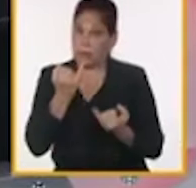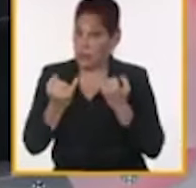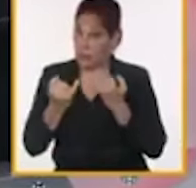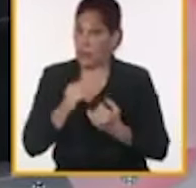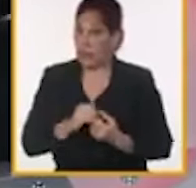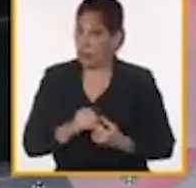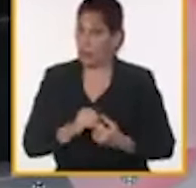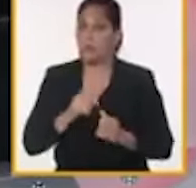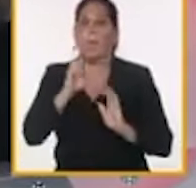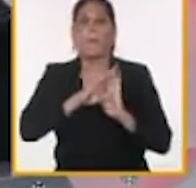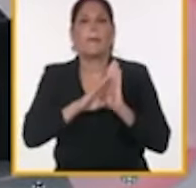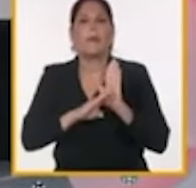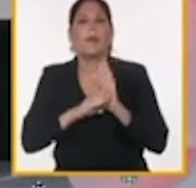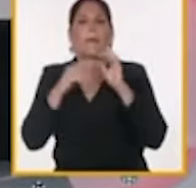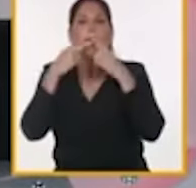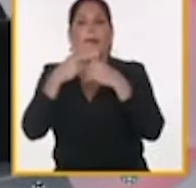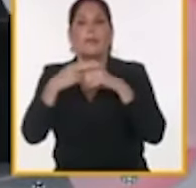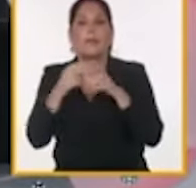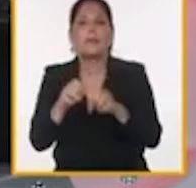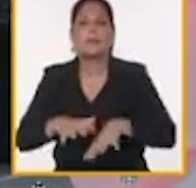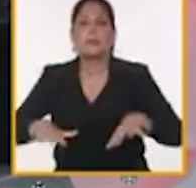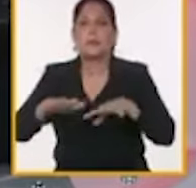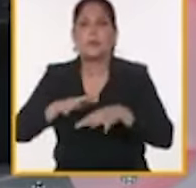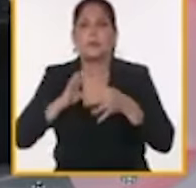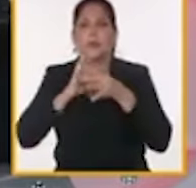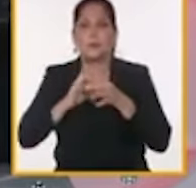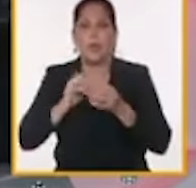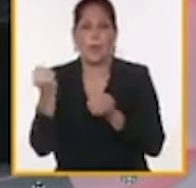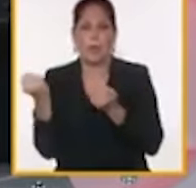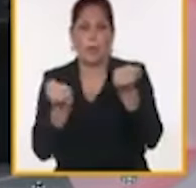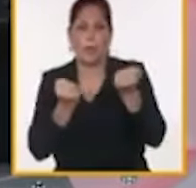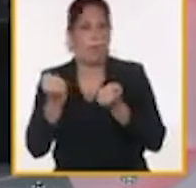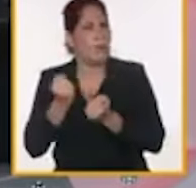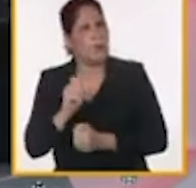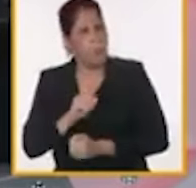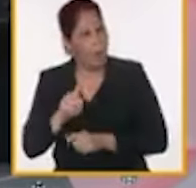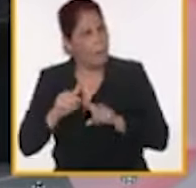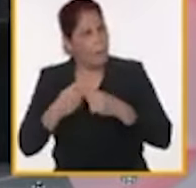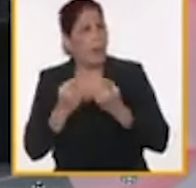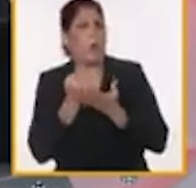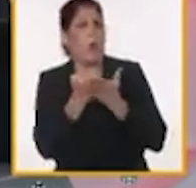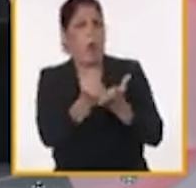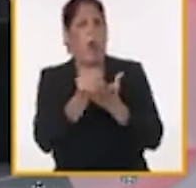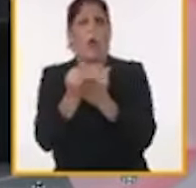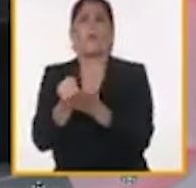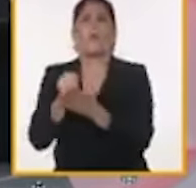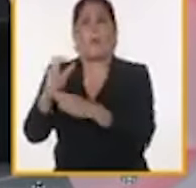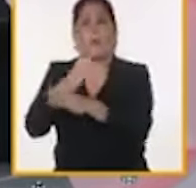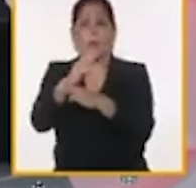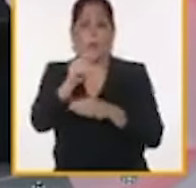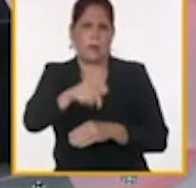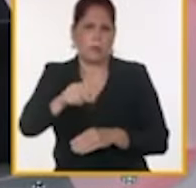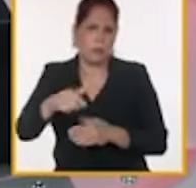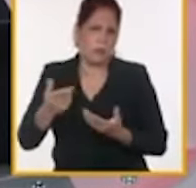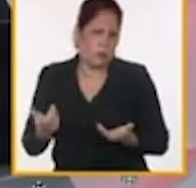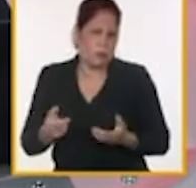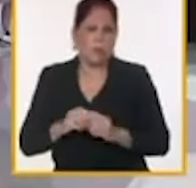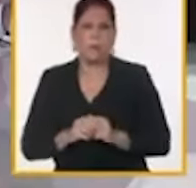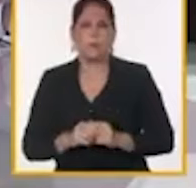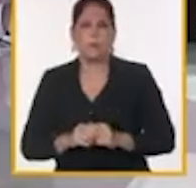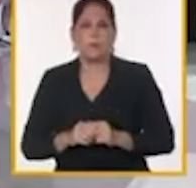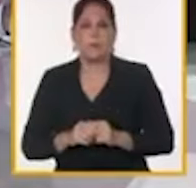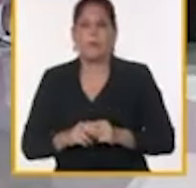que vamos a decir, van a resolver todo el problema del transporte en Cuba, que es muy complejo, pero por lo menos sí, es un granito de arena, va atenuando, ¿no? No